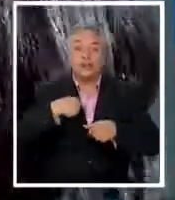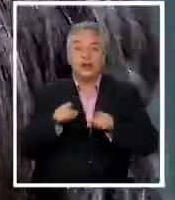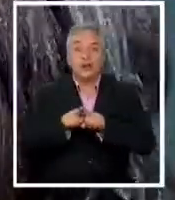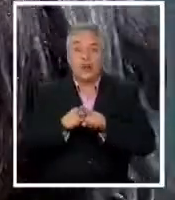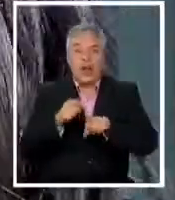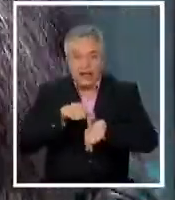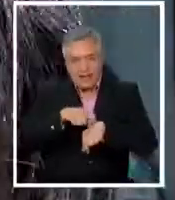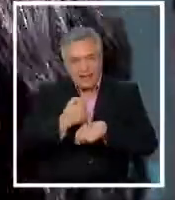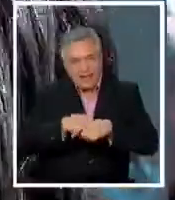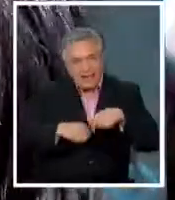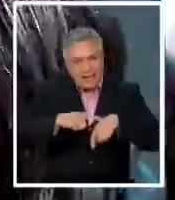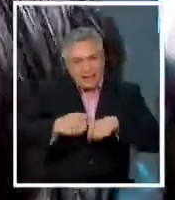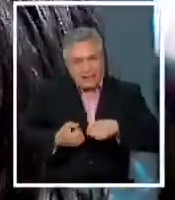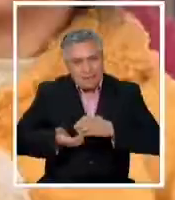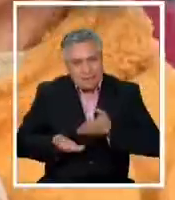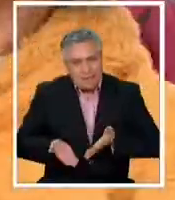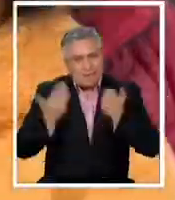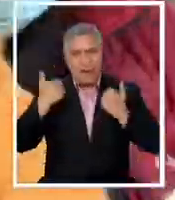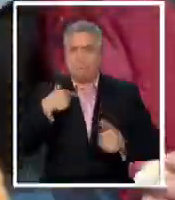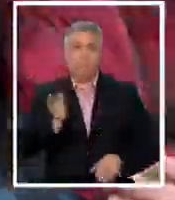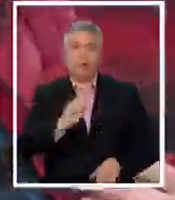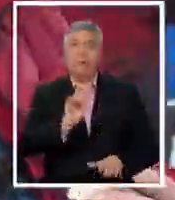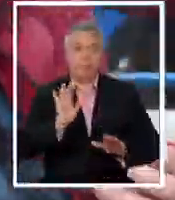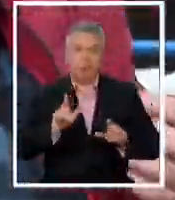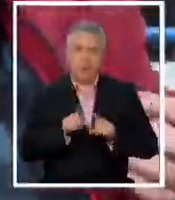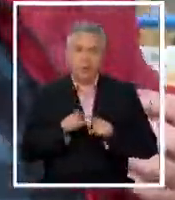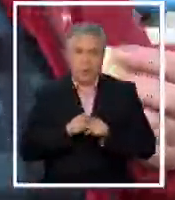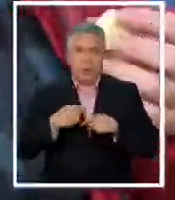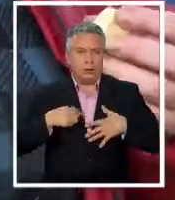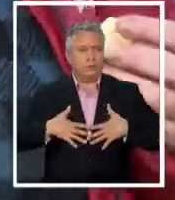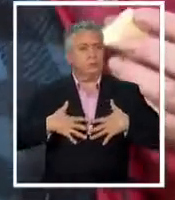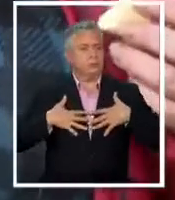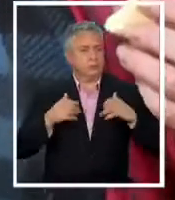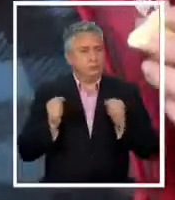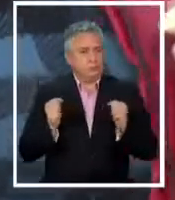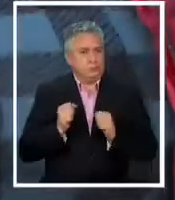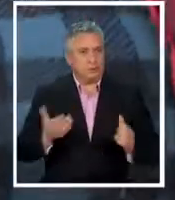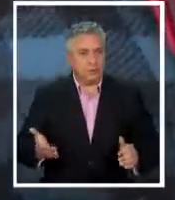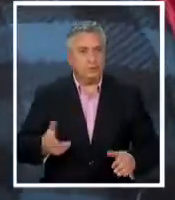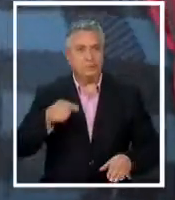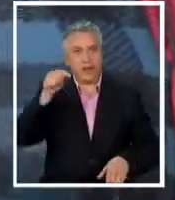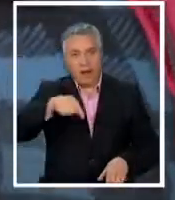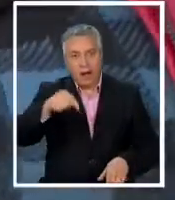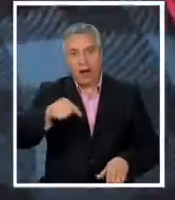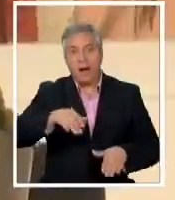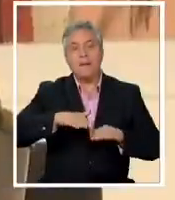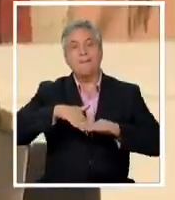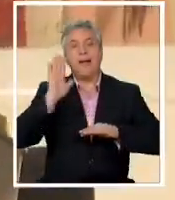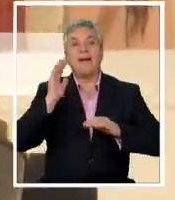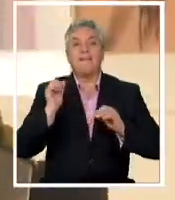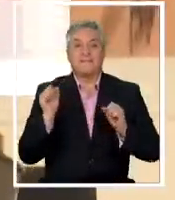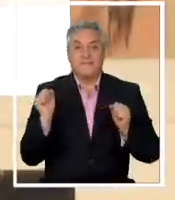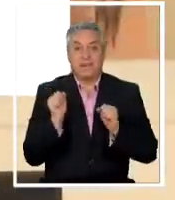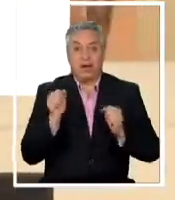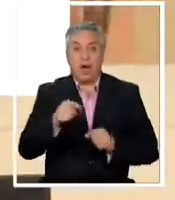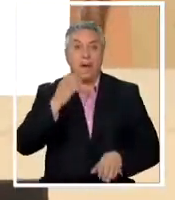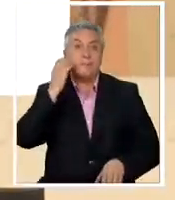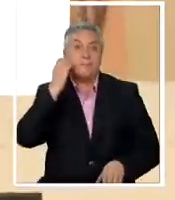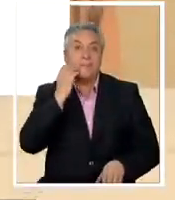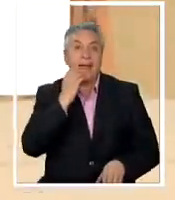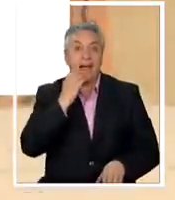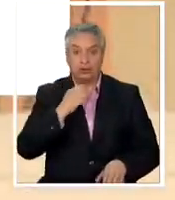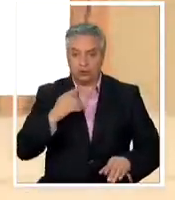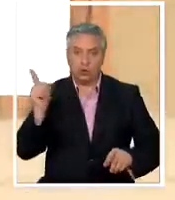se sintió muy, muy helado. En Santiago, este martes se vivió la mañana más fría registrada en el mes de mayo en los últimos